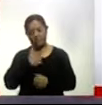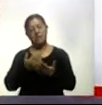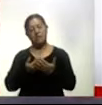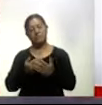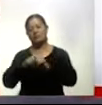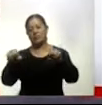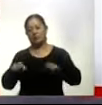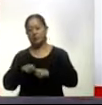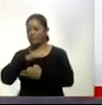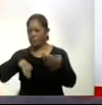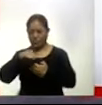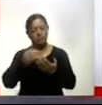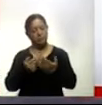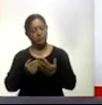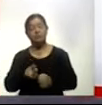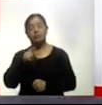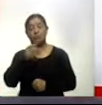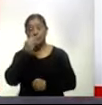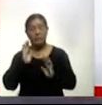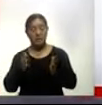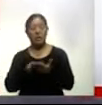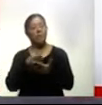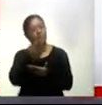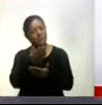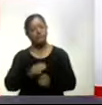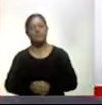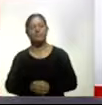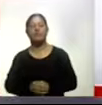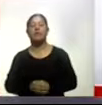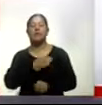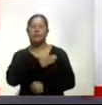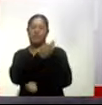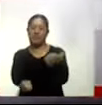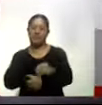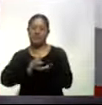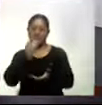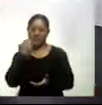Noticias si se dispone usted a comer tenga muy buen provecho buena tarde gracias